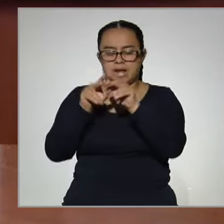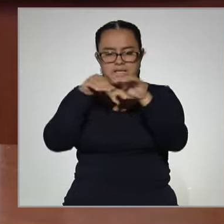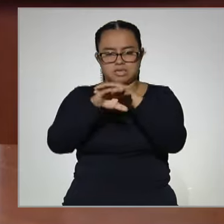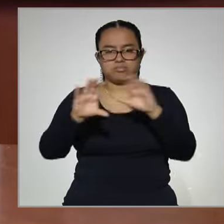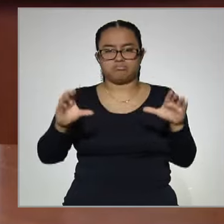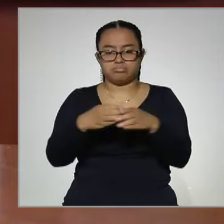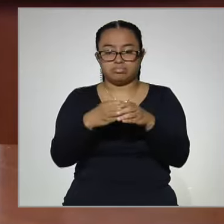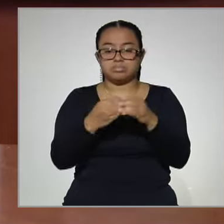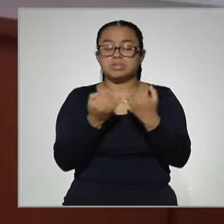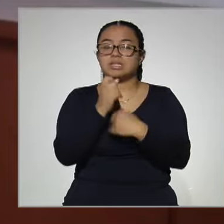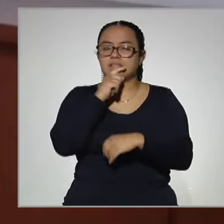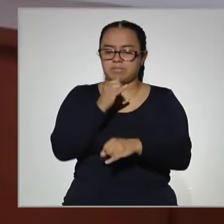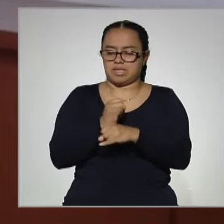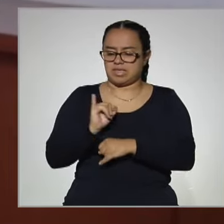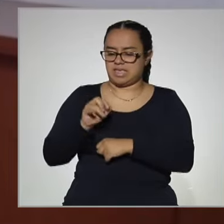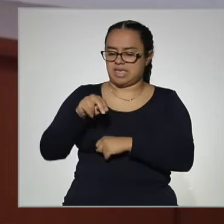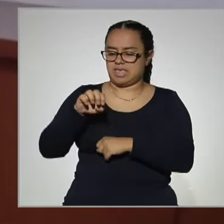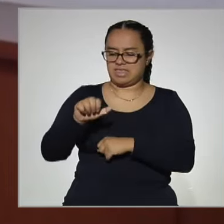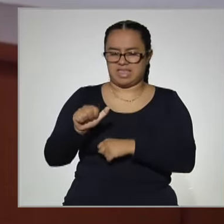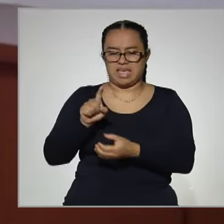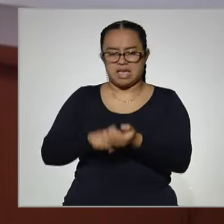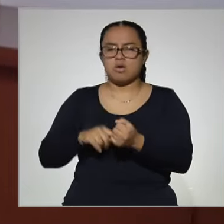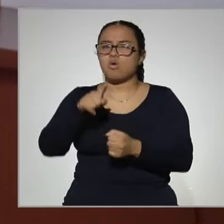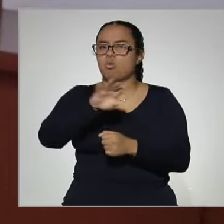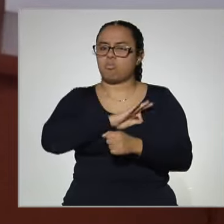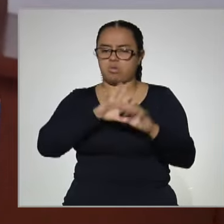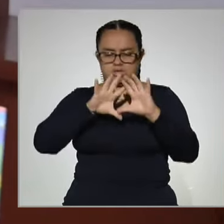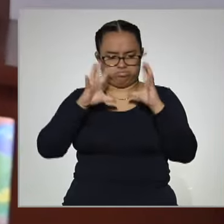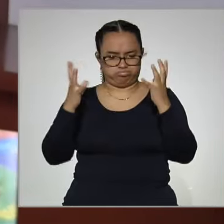la plataforma Aprende INEA desde cualquier parte del mundo.